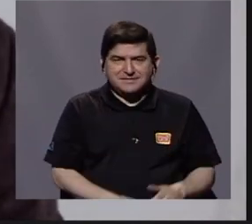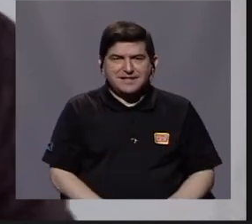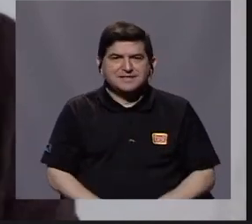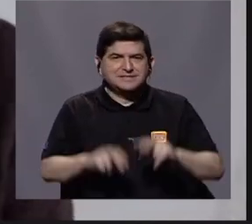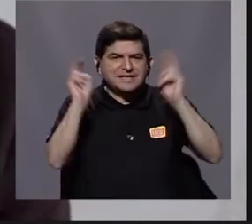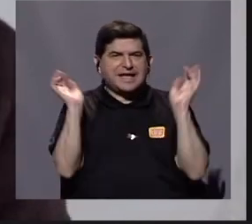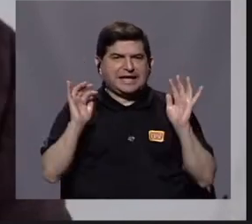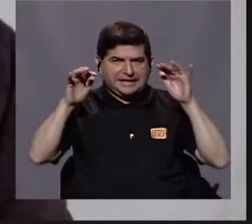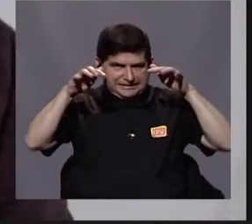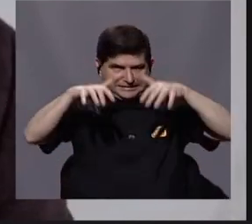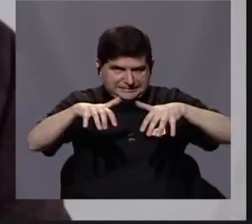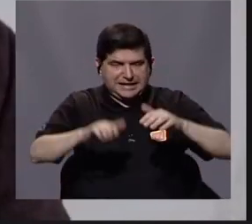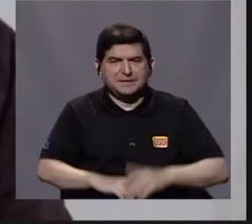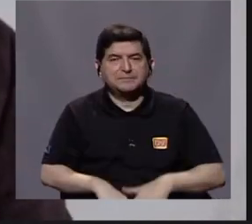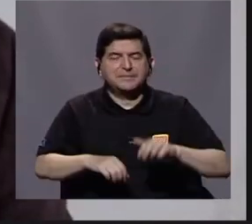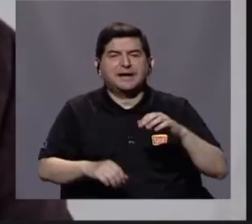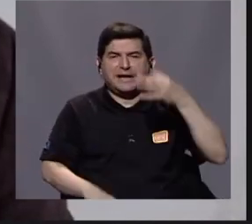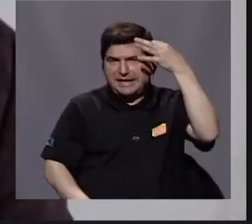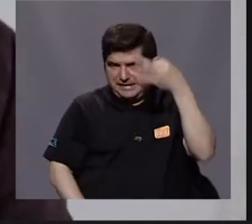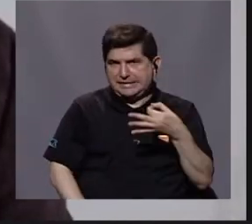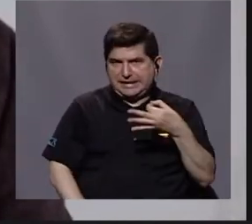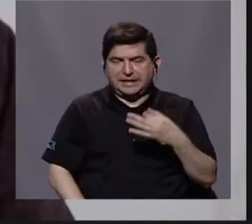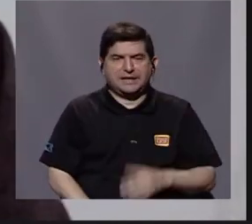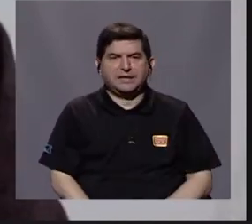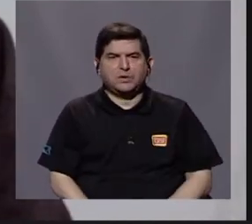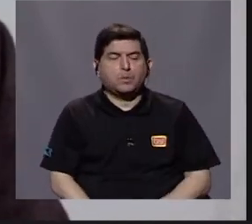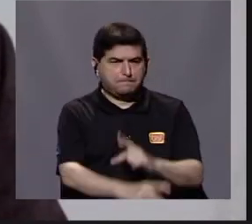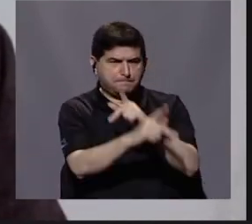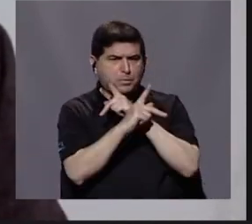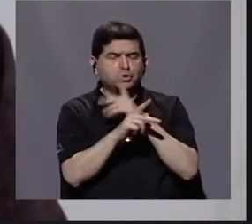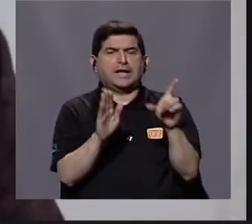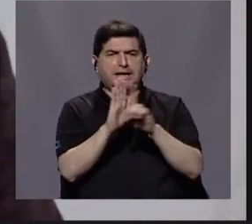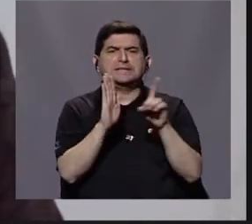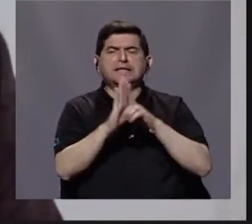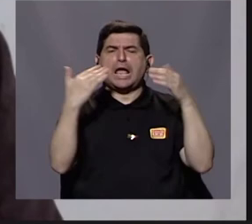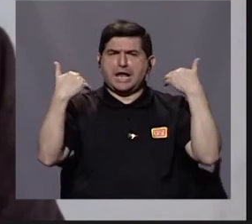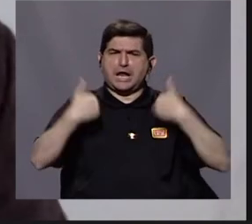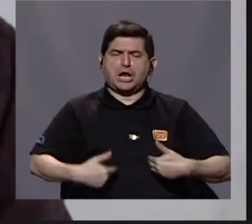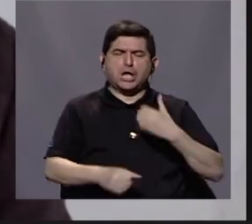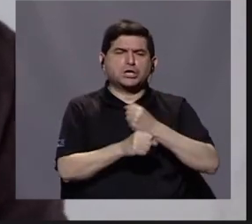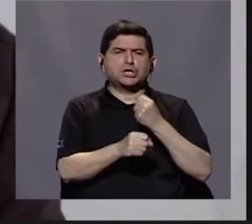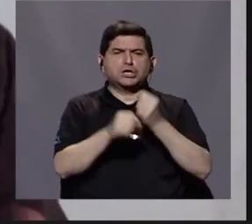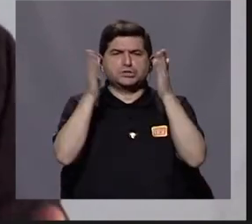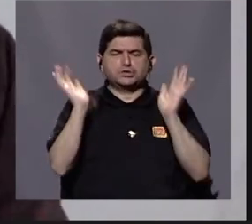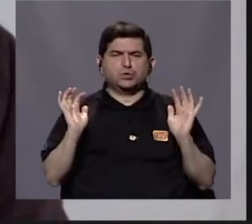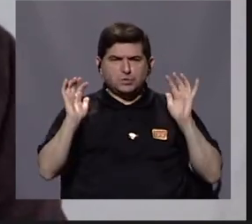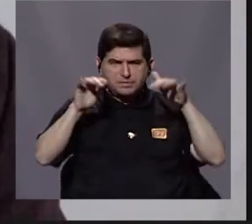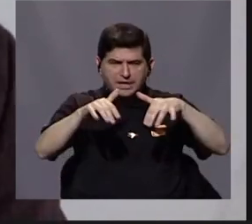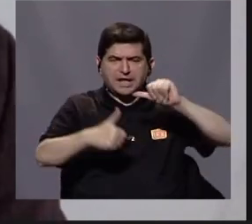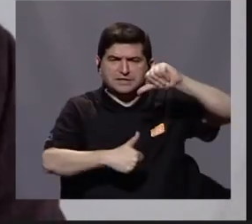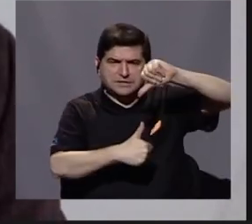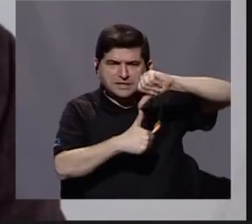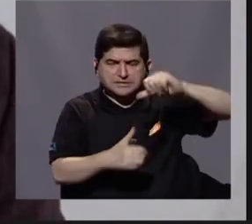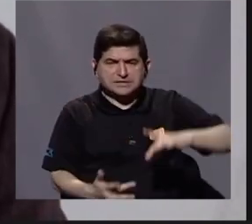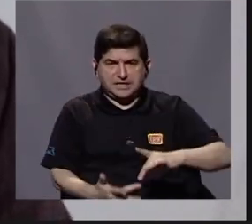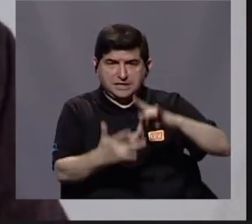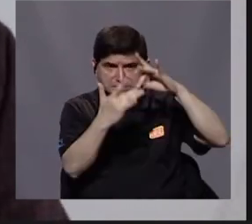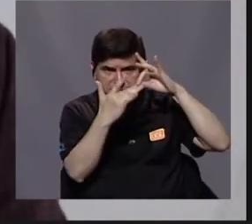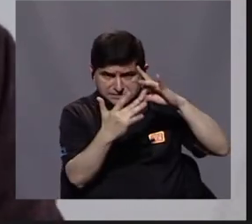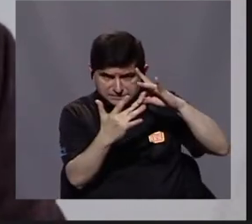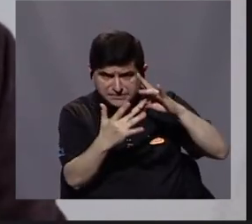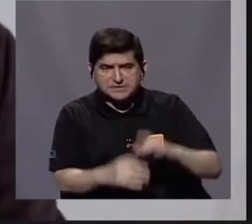migratorio la posición de que se iba a proteger los derechos humanos de los trabajadores migrantes centroamericanos, principalmente